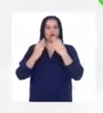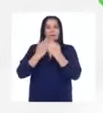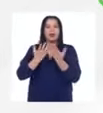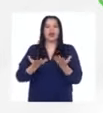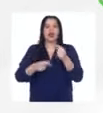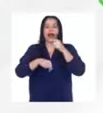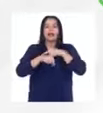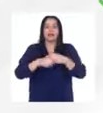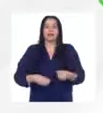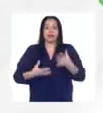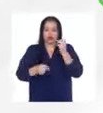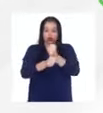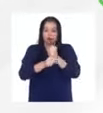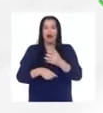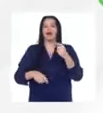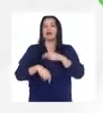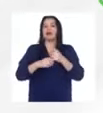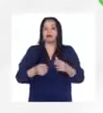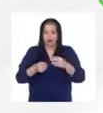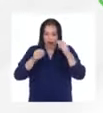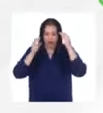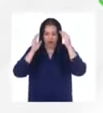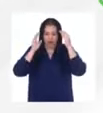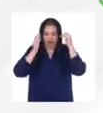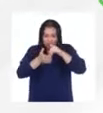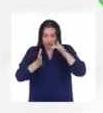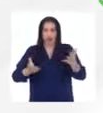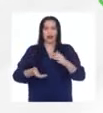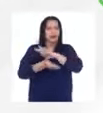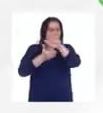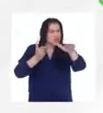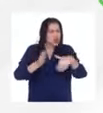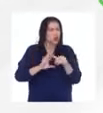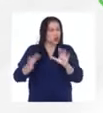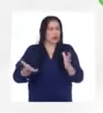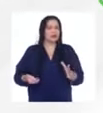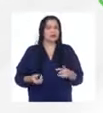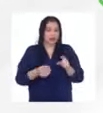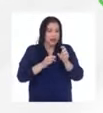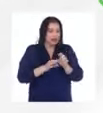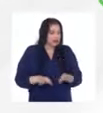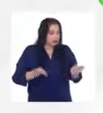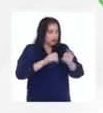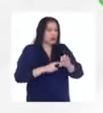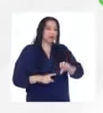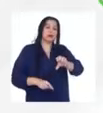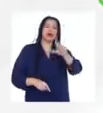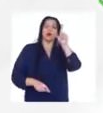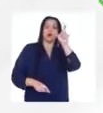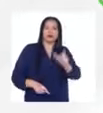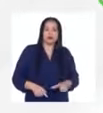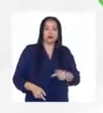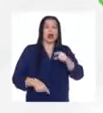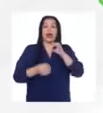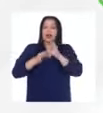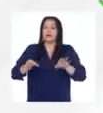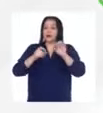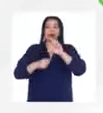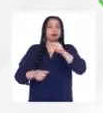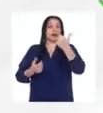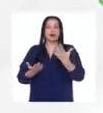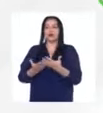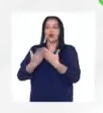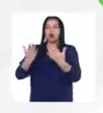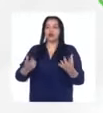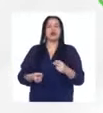trabajo con lo que hagas con tu estudio con lo que vas aprendiendo importa para alguien importa para algo para una causa más grande para